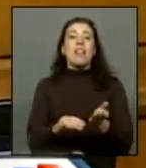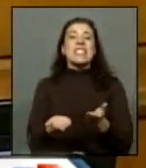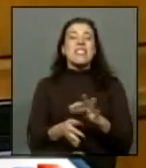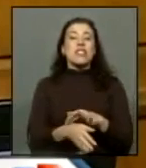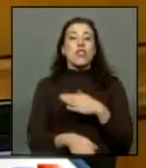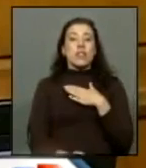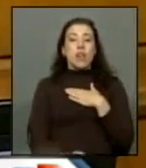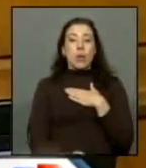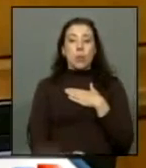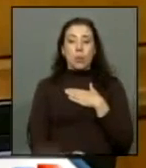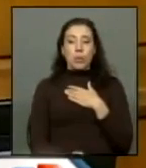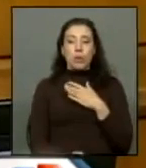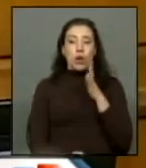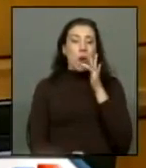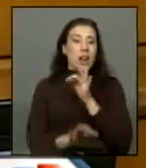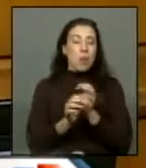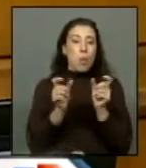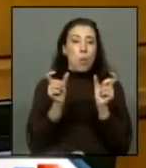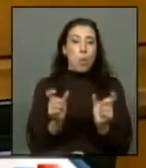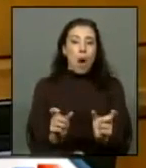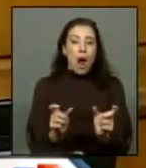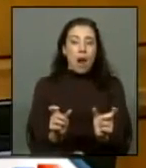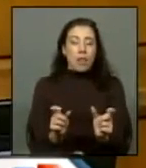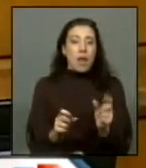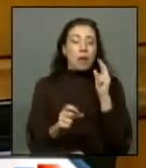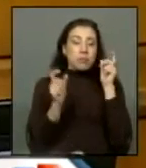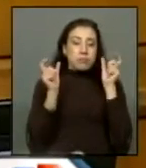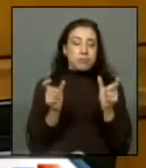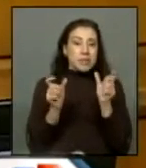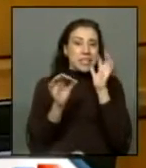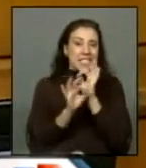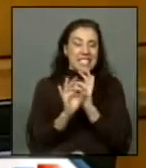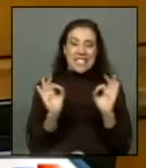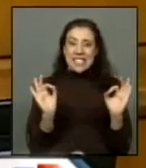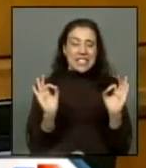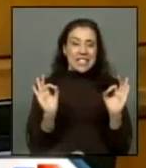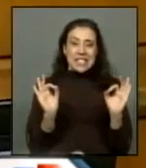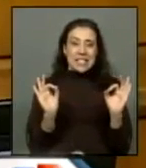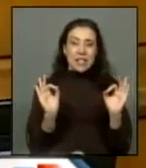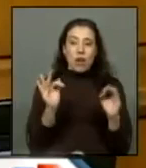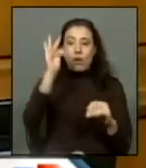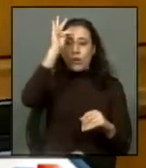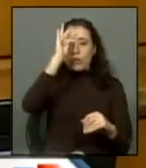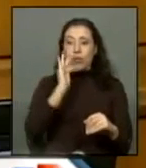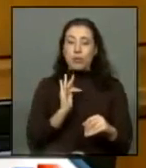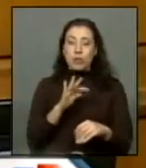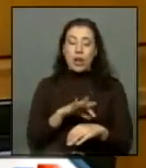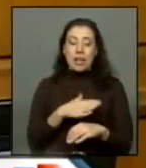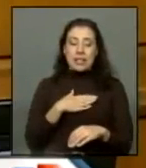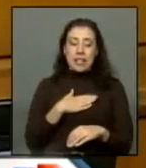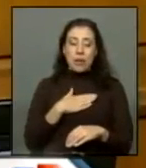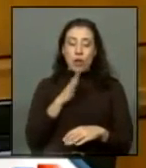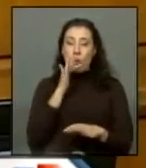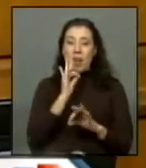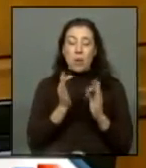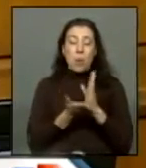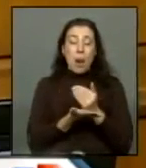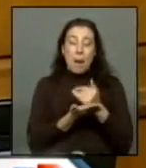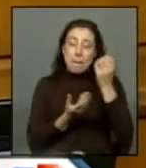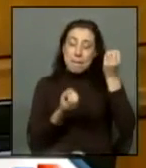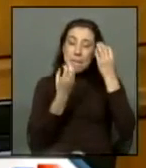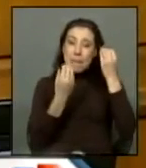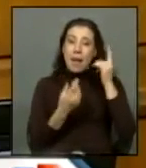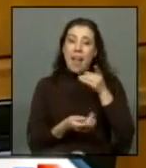salud, sin guardia, sin vigilancia, y son los funcionarios de salud, sin ninguna preparación,